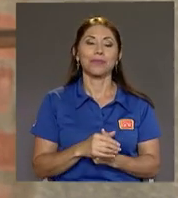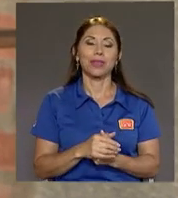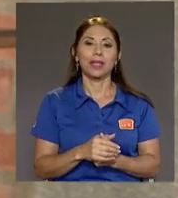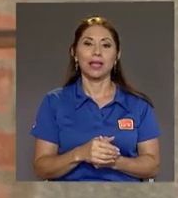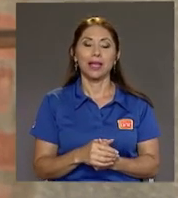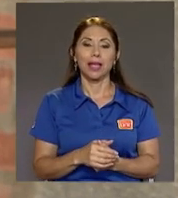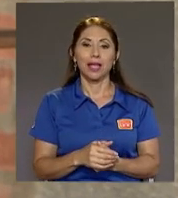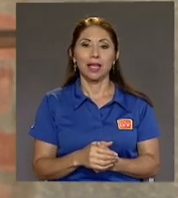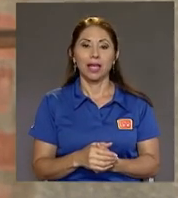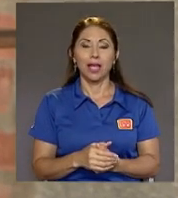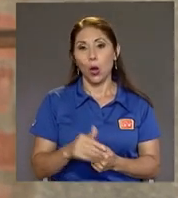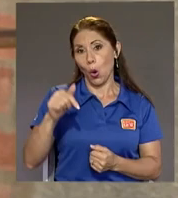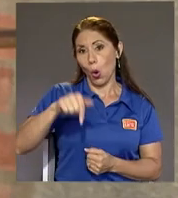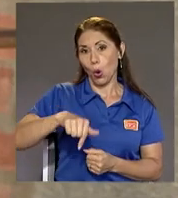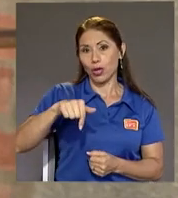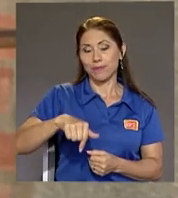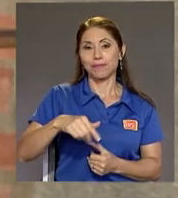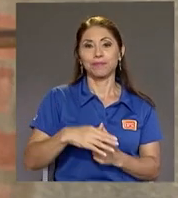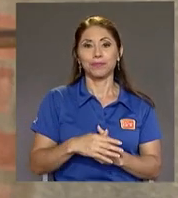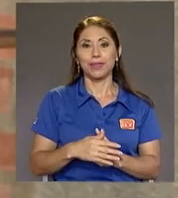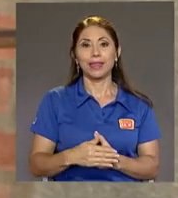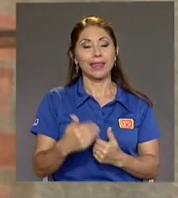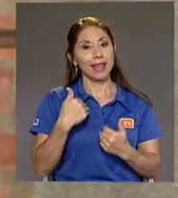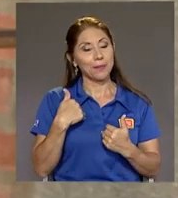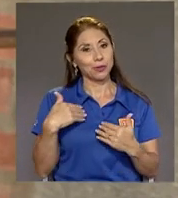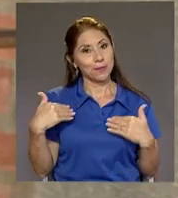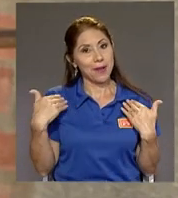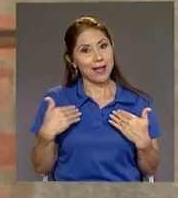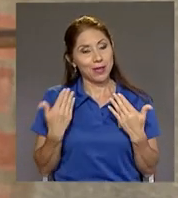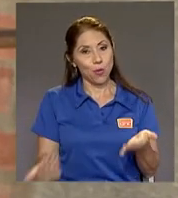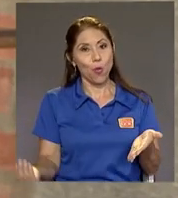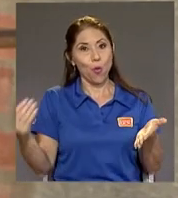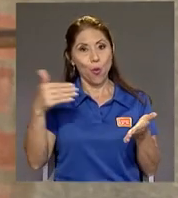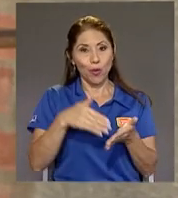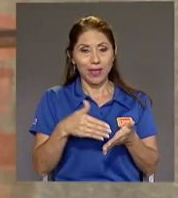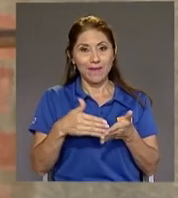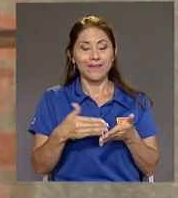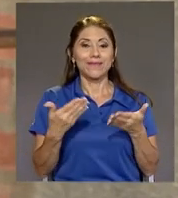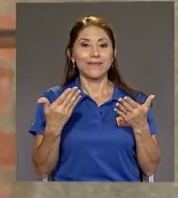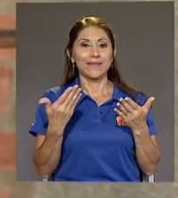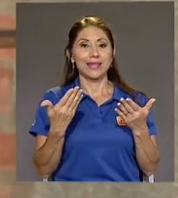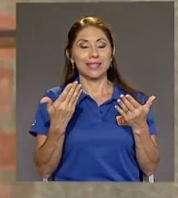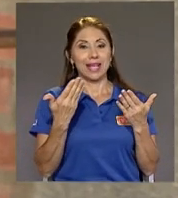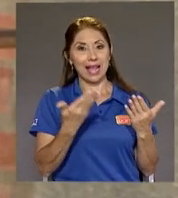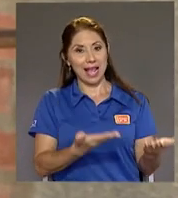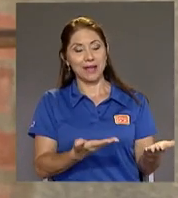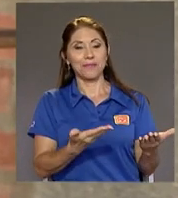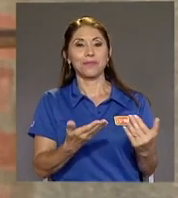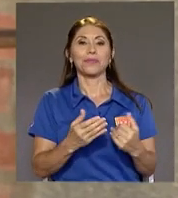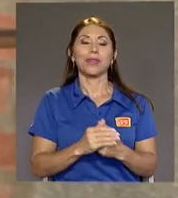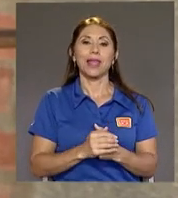Y hoy tenemos el placer de volver a tener a